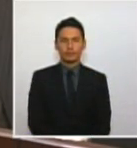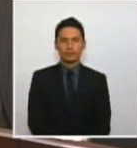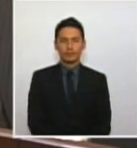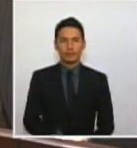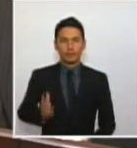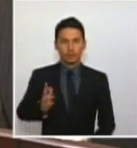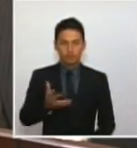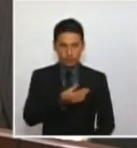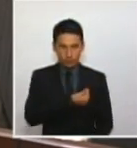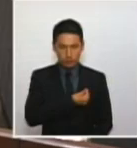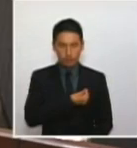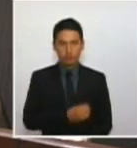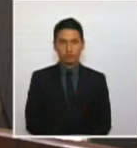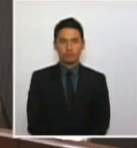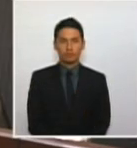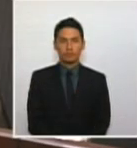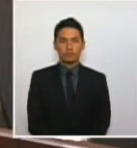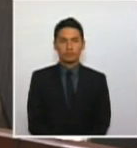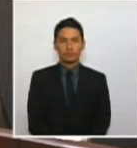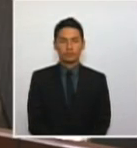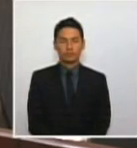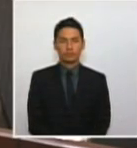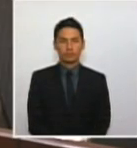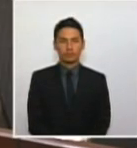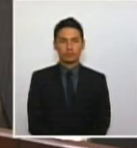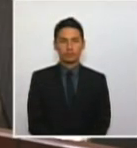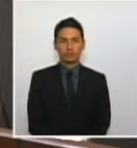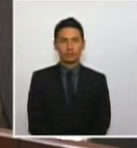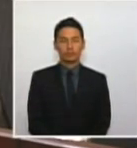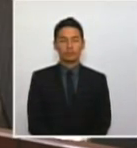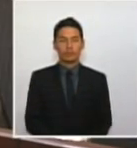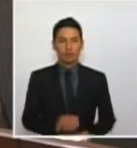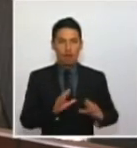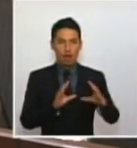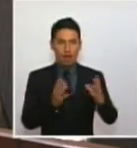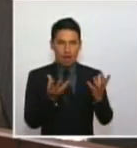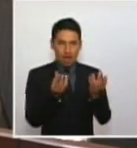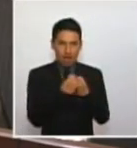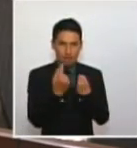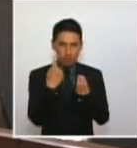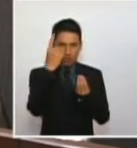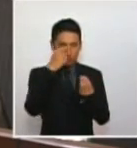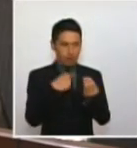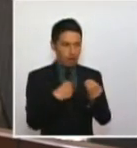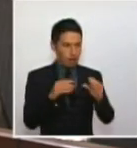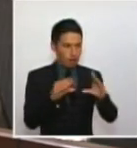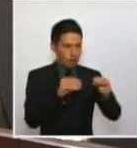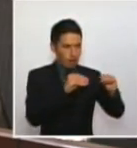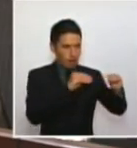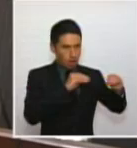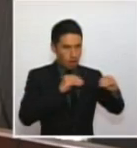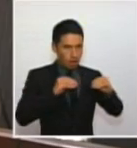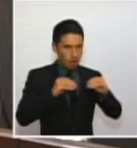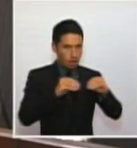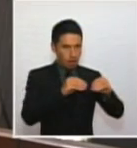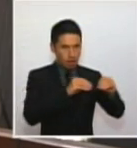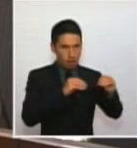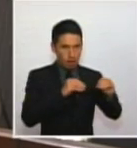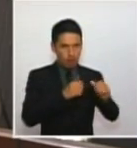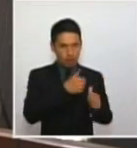Nosotros nos hemos consultado entre sí nuestras particulares opiniones